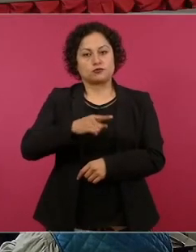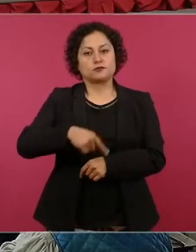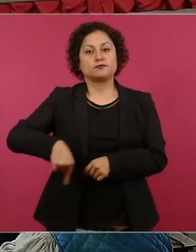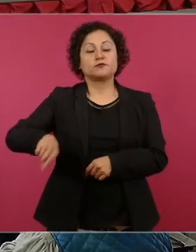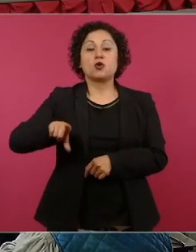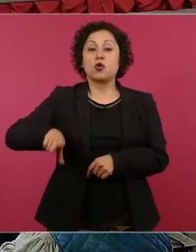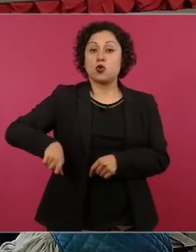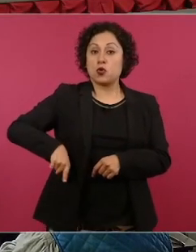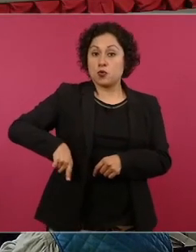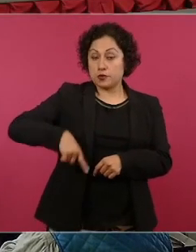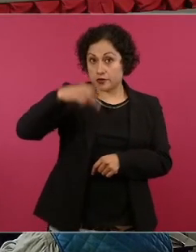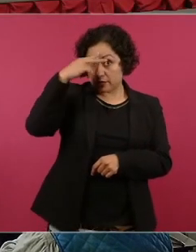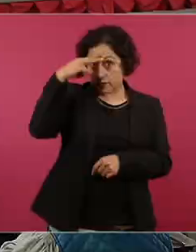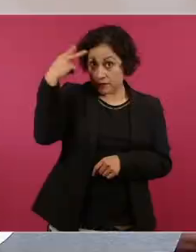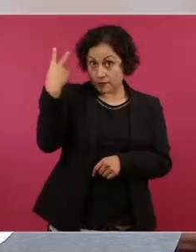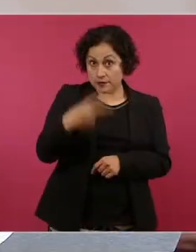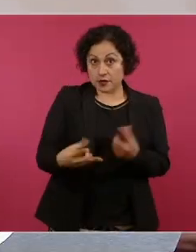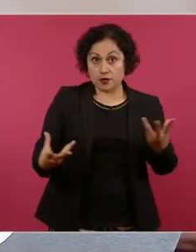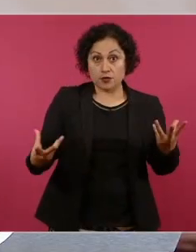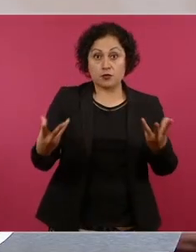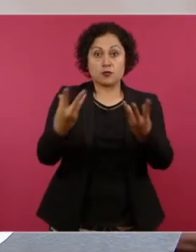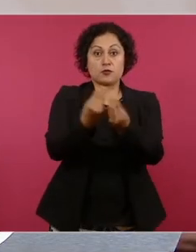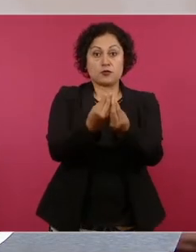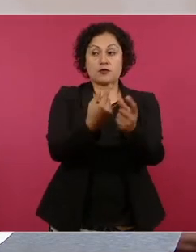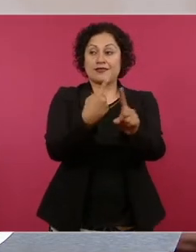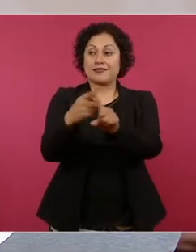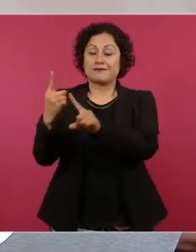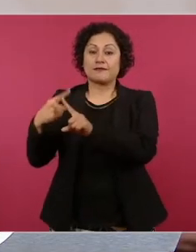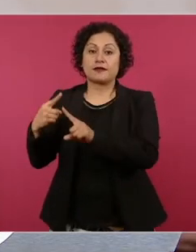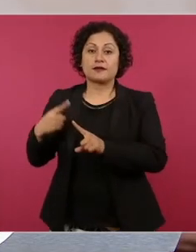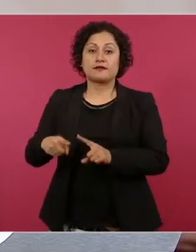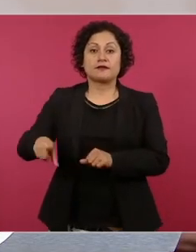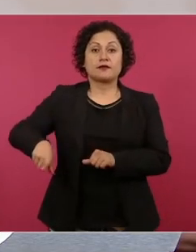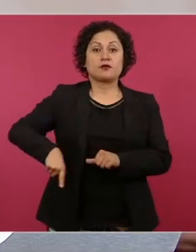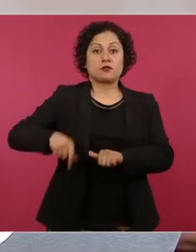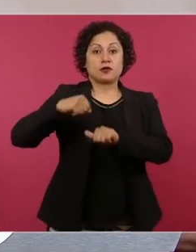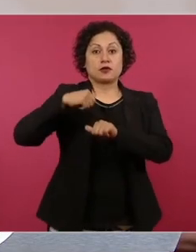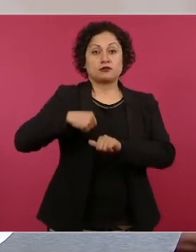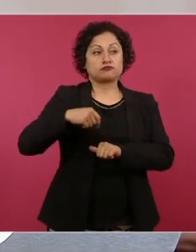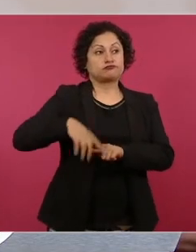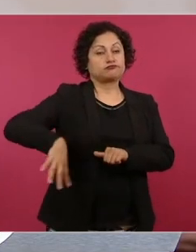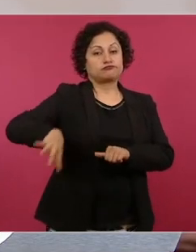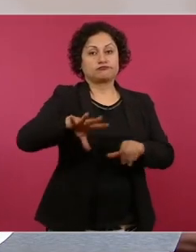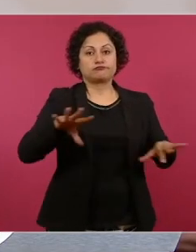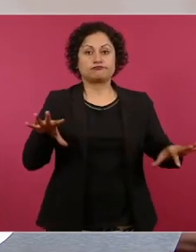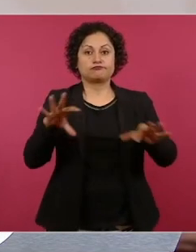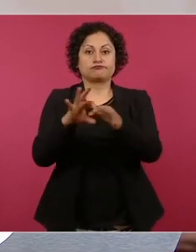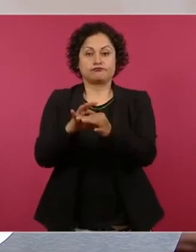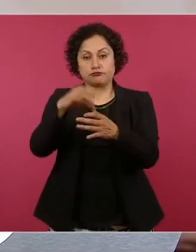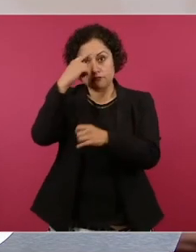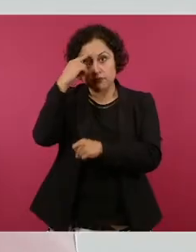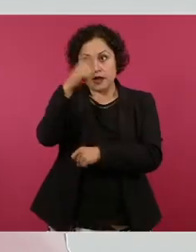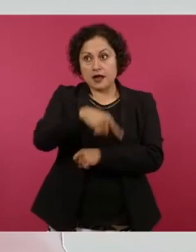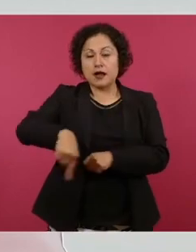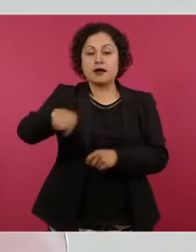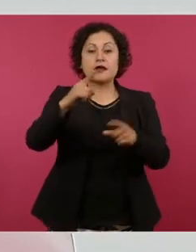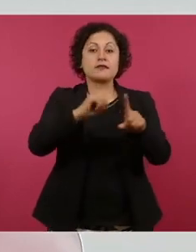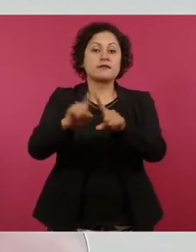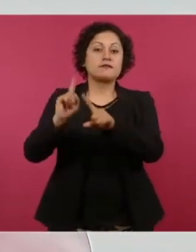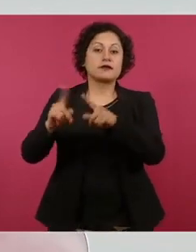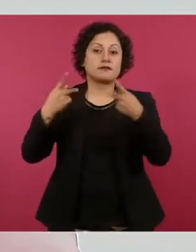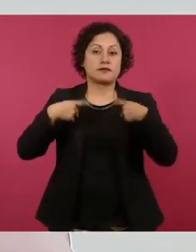con todas las dependencias y órdenes de gobierno para que los candidatos que requieran protección se les